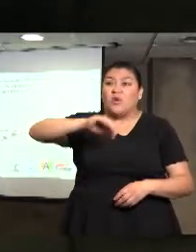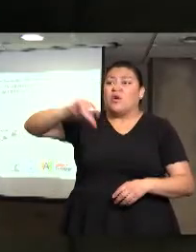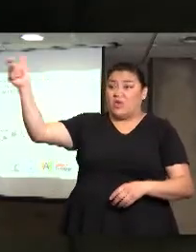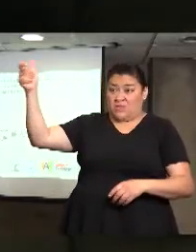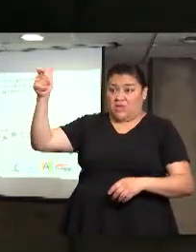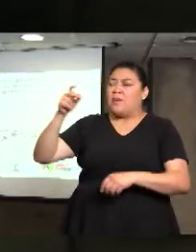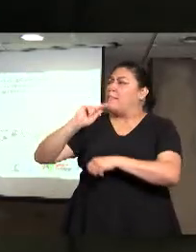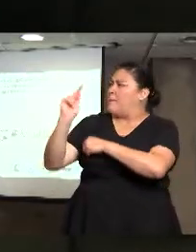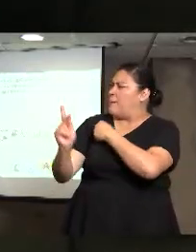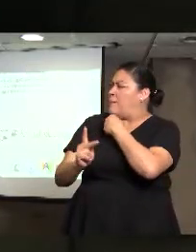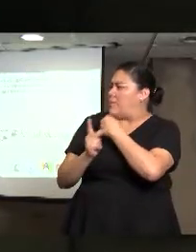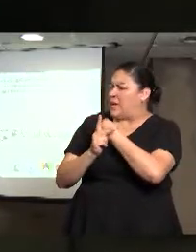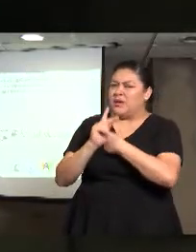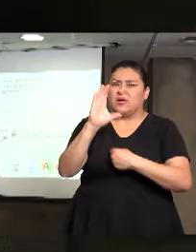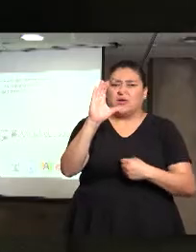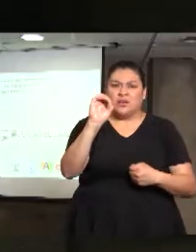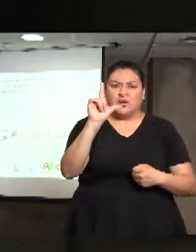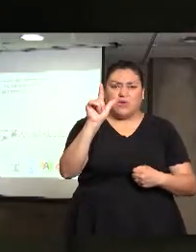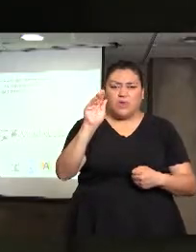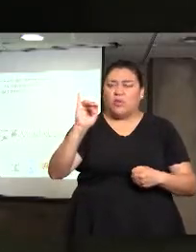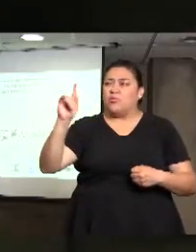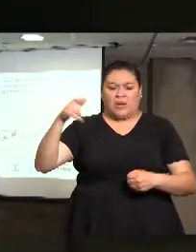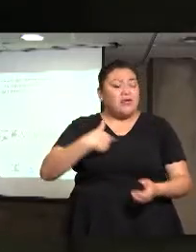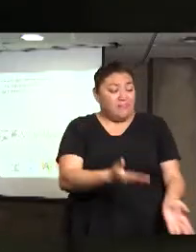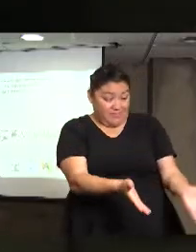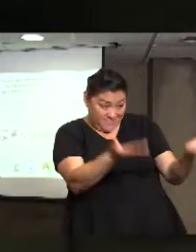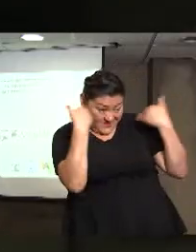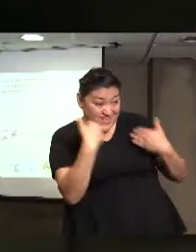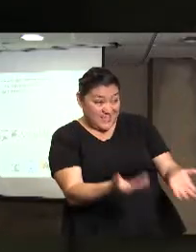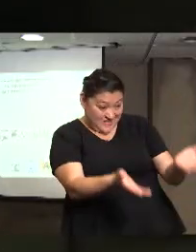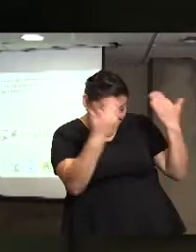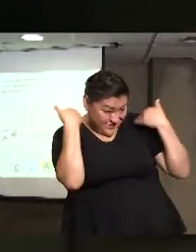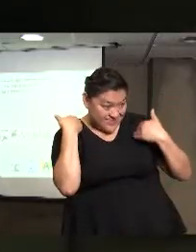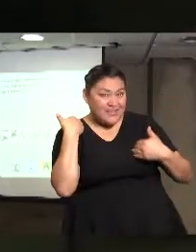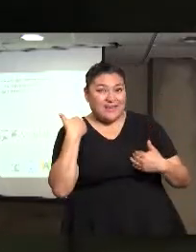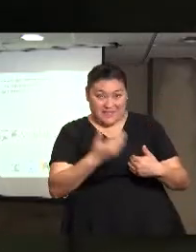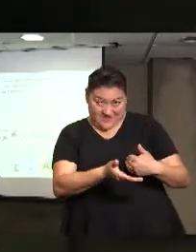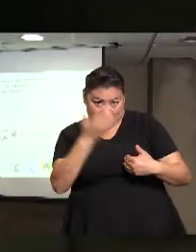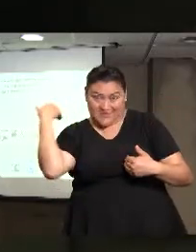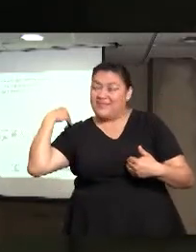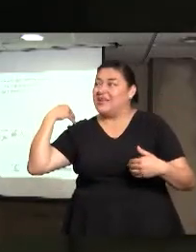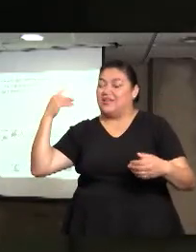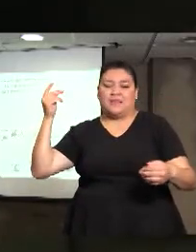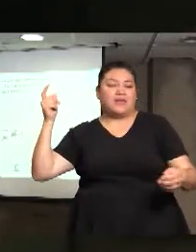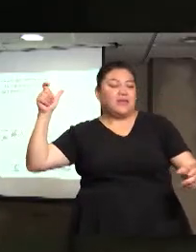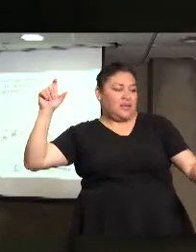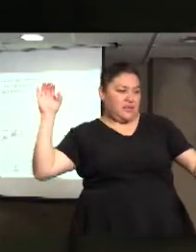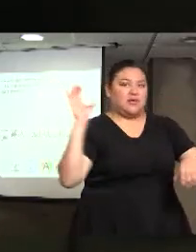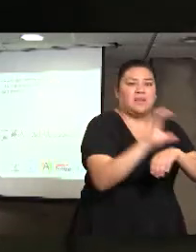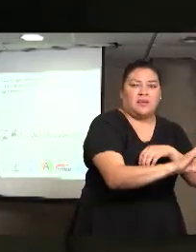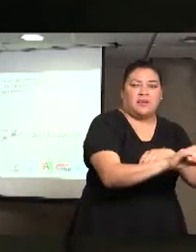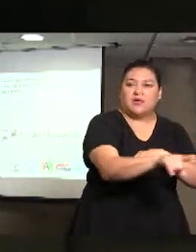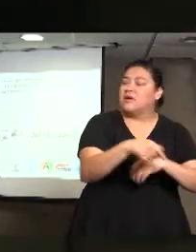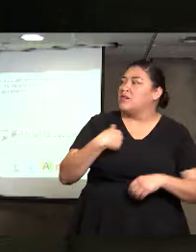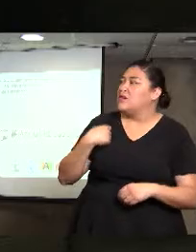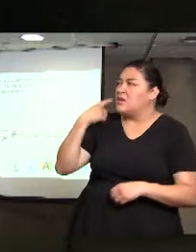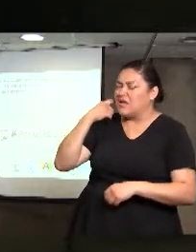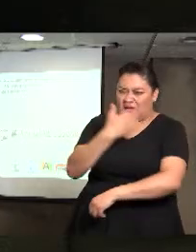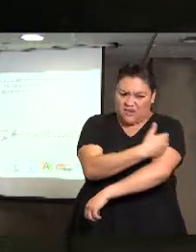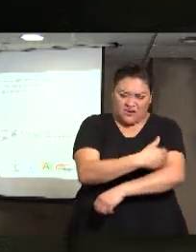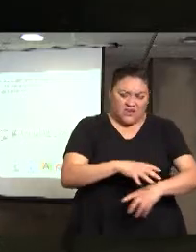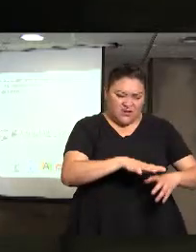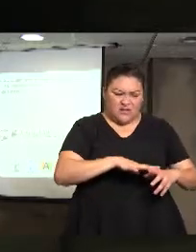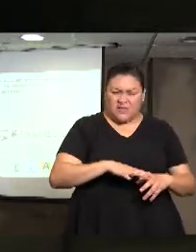Colombia, porque le están ofreciendo un trabajo, y o sea fue alguien que lo conoció hace una semana, pero a la familia le